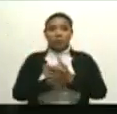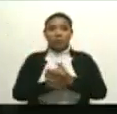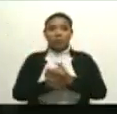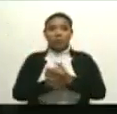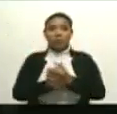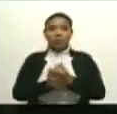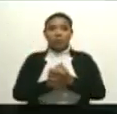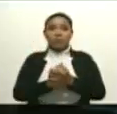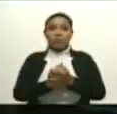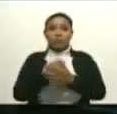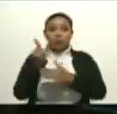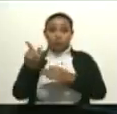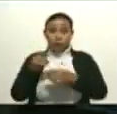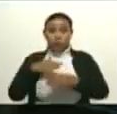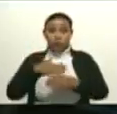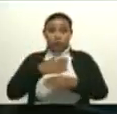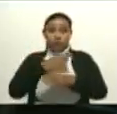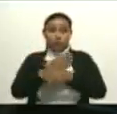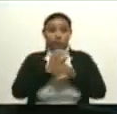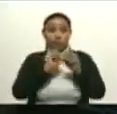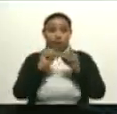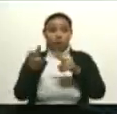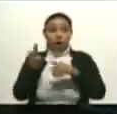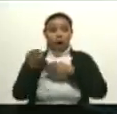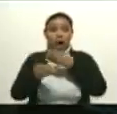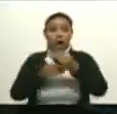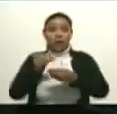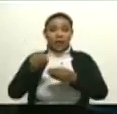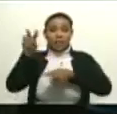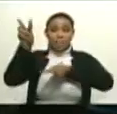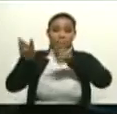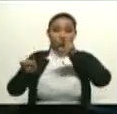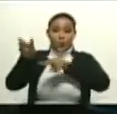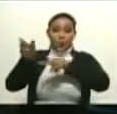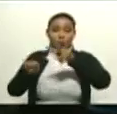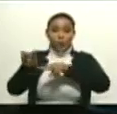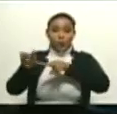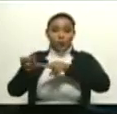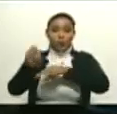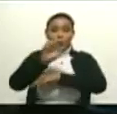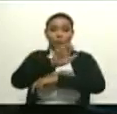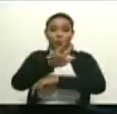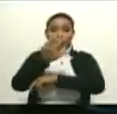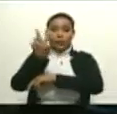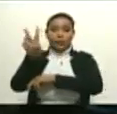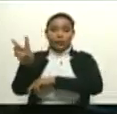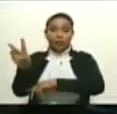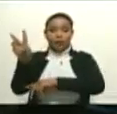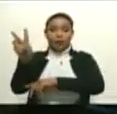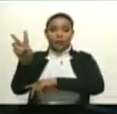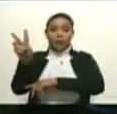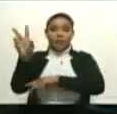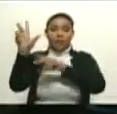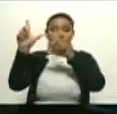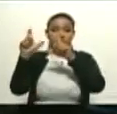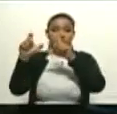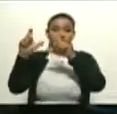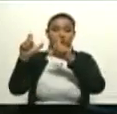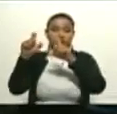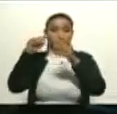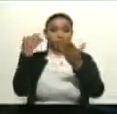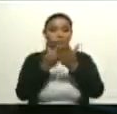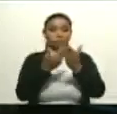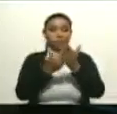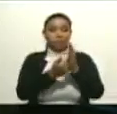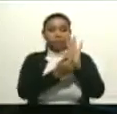que tuvo la oportunidad de hacer la exposición de 32 fotografías de Constantin a